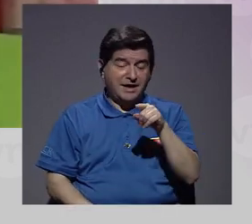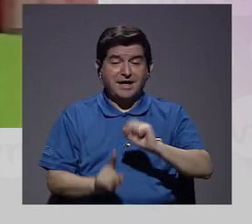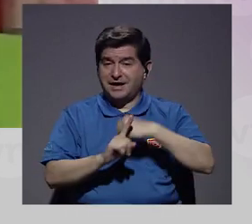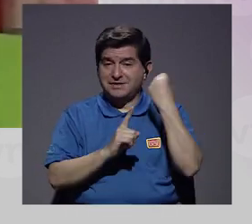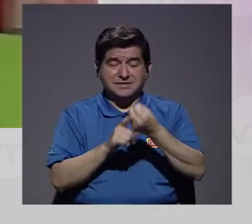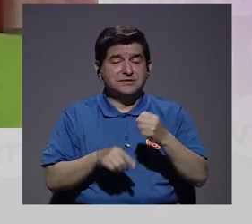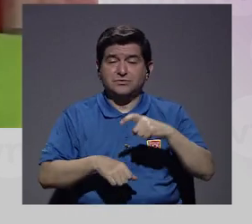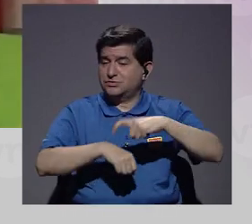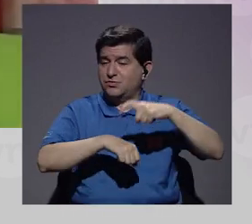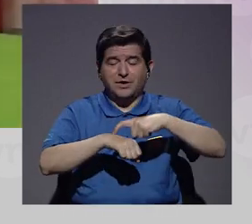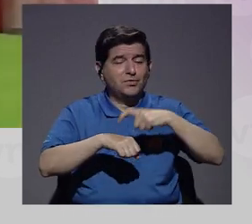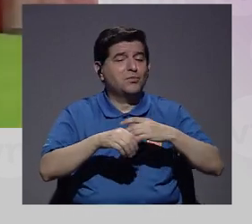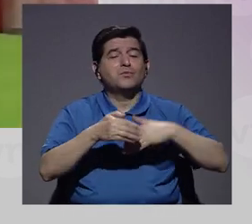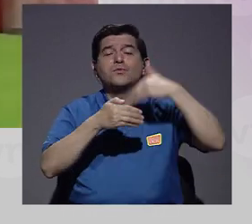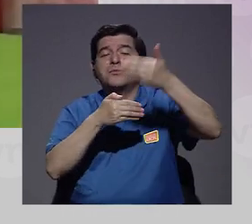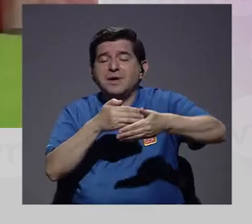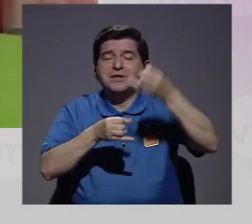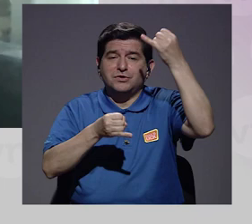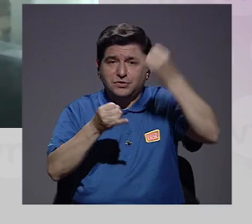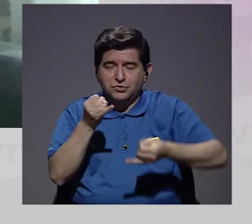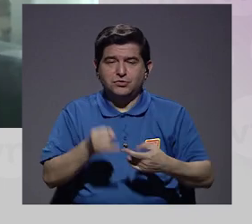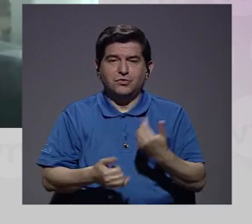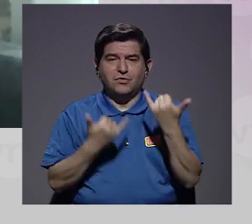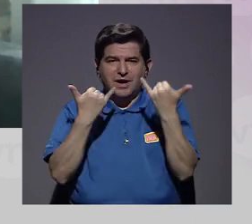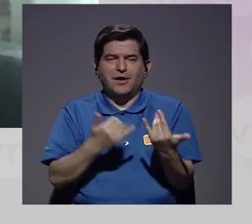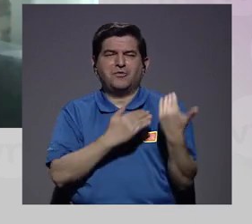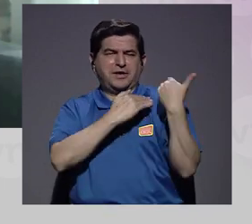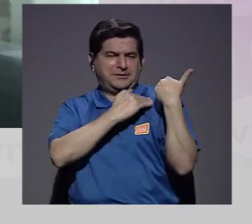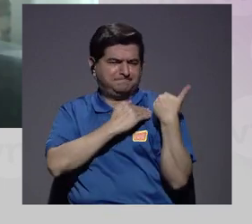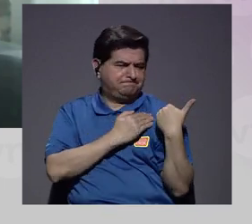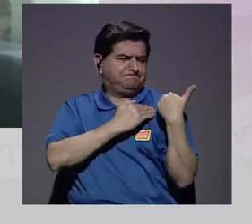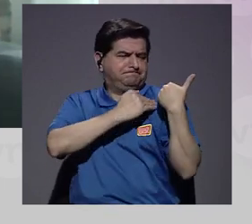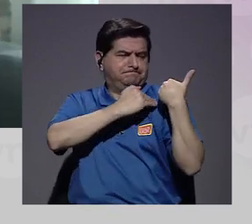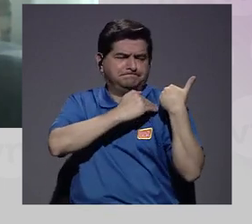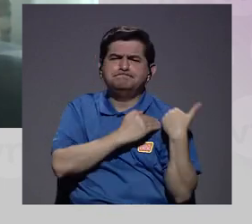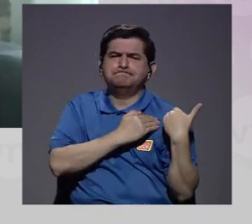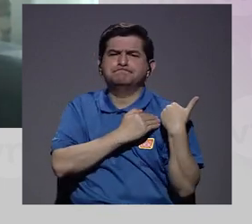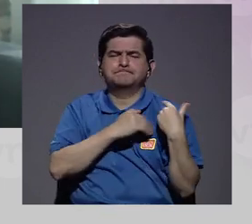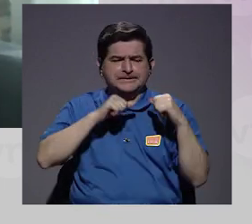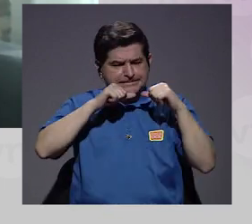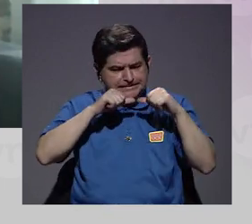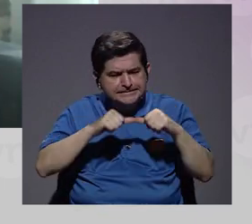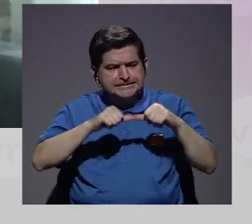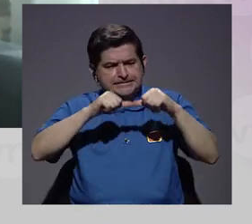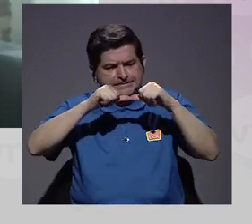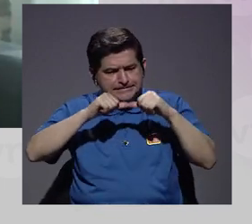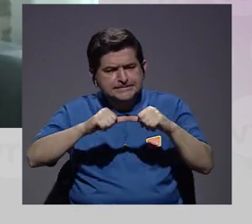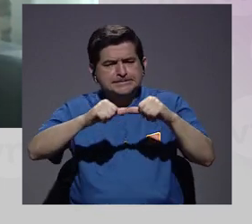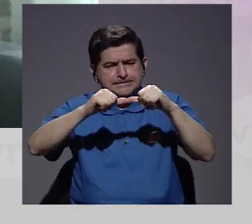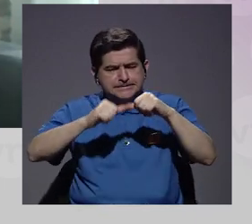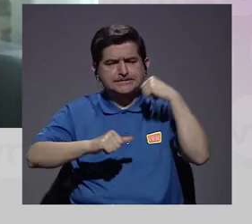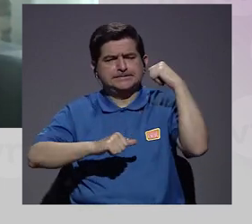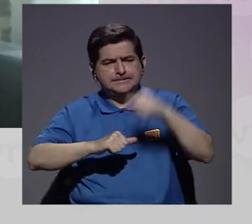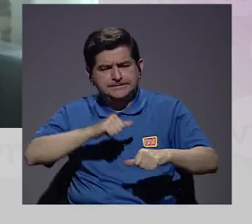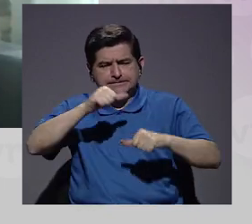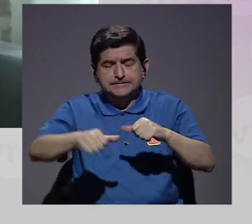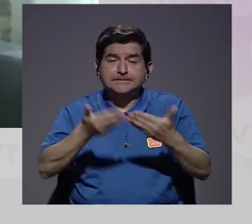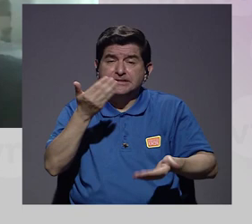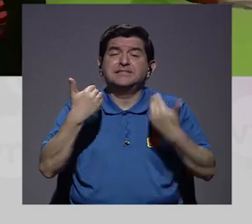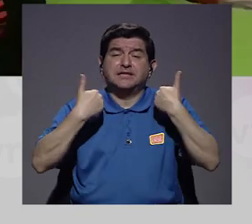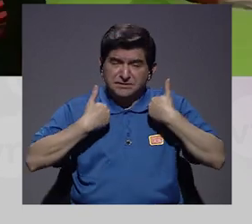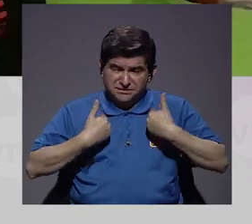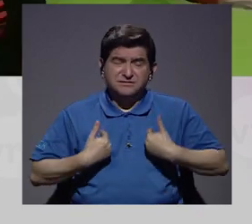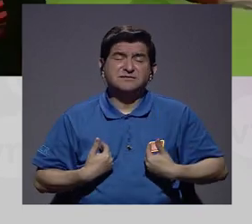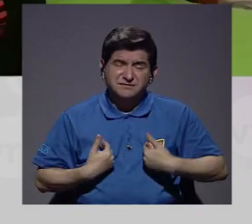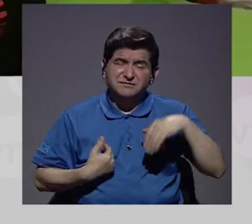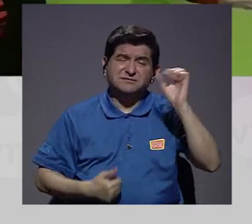Esta situación va a pasar. Estamos como resistiendo, ¿verdad? Estamos esforzándonos, puede ser